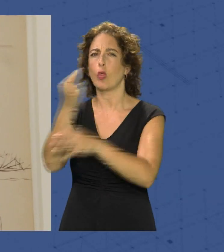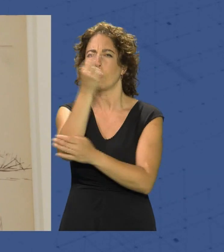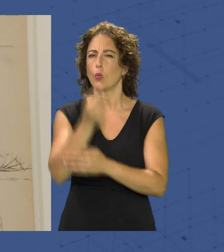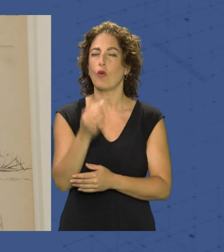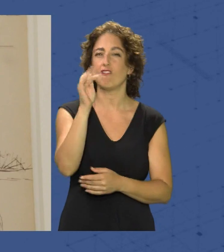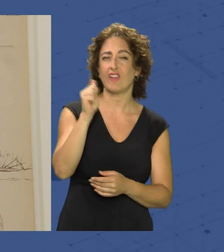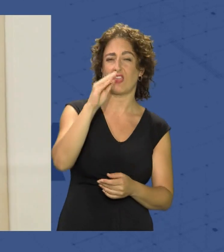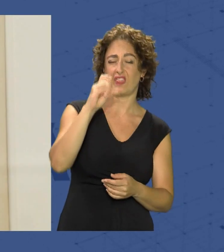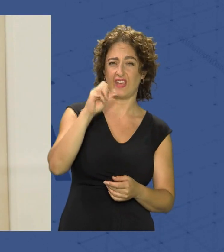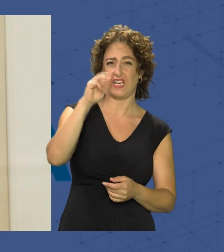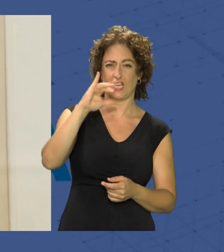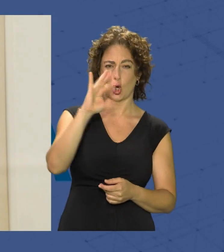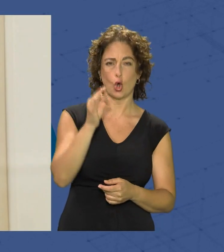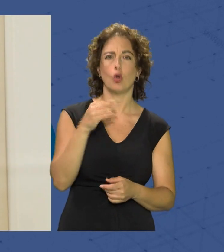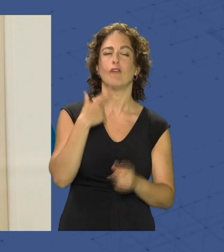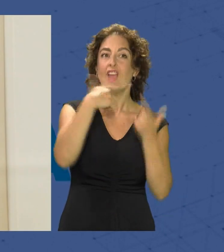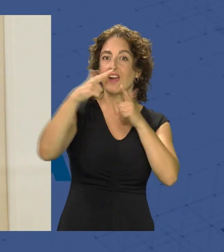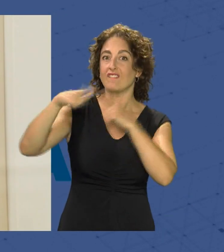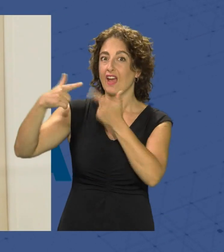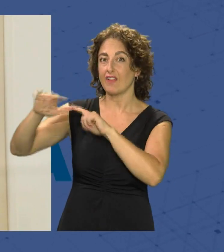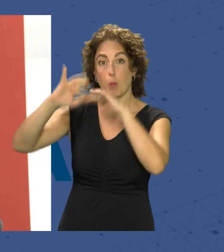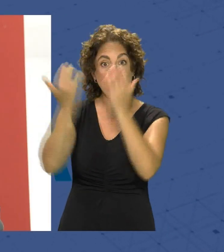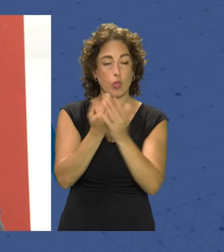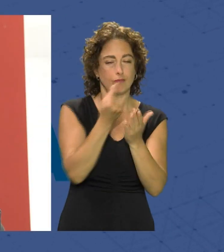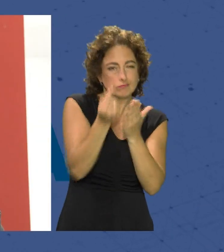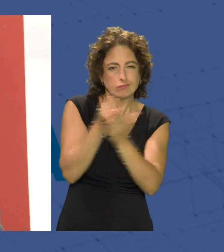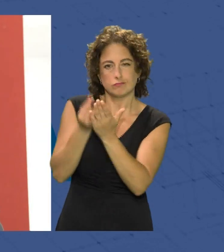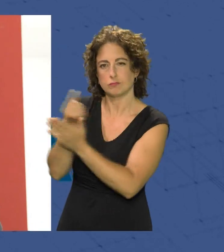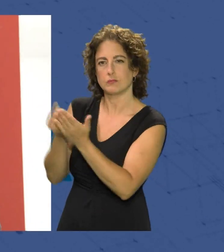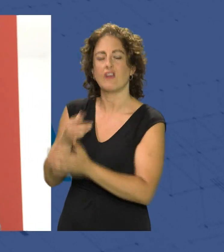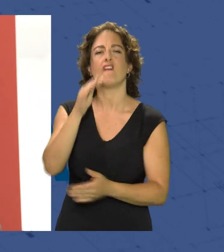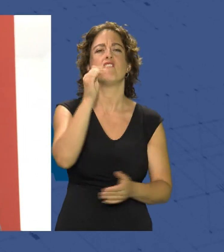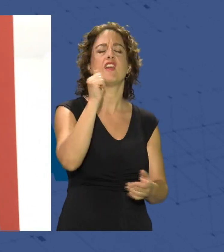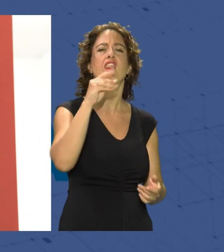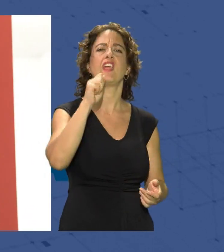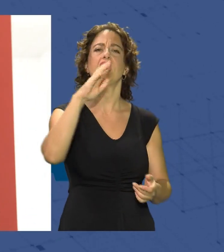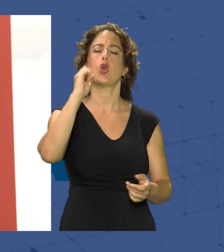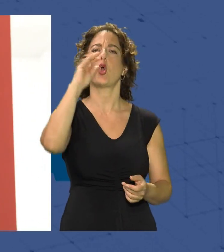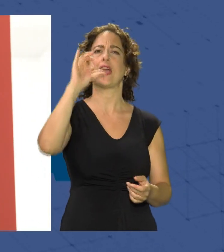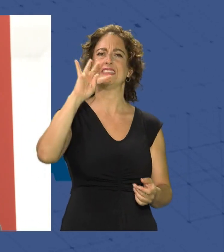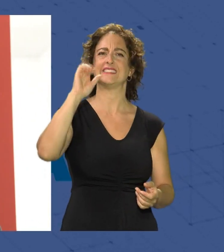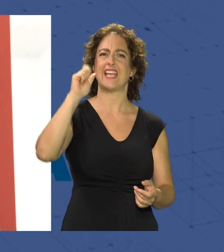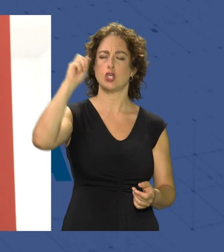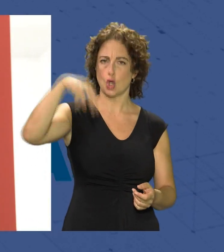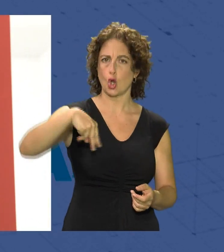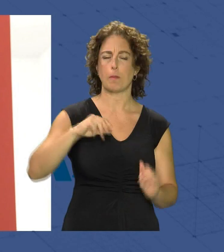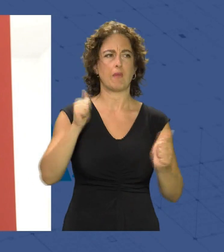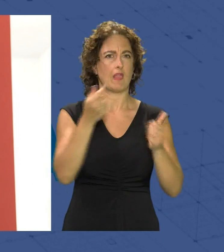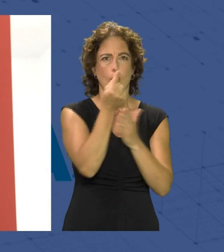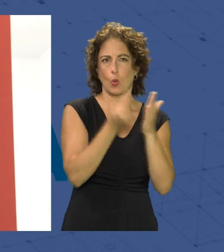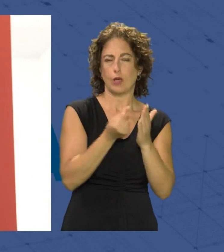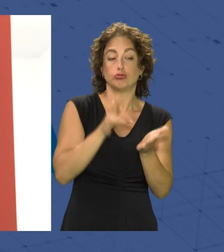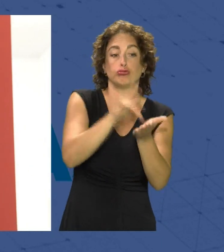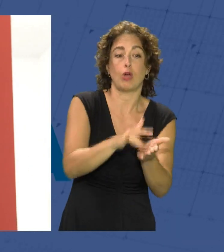Federico Castellón fue realizando en sus viajes alrededor de todo el mundo Federico Castellón empezó a dibujar muy pronto nada más llegar a Nueva York